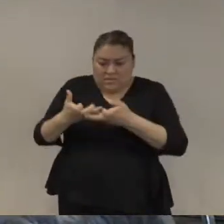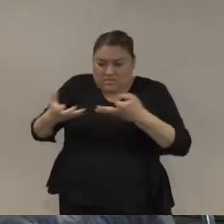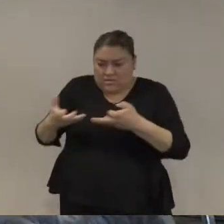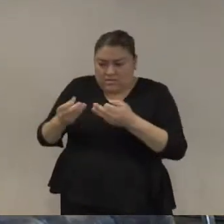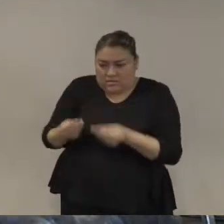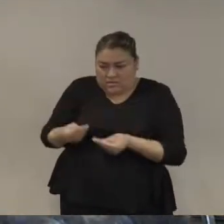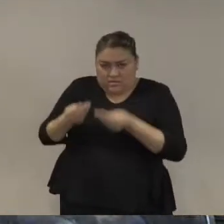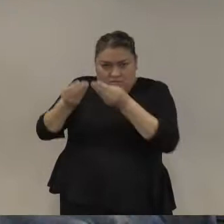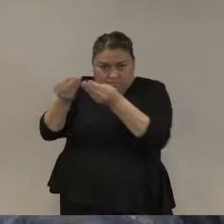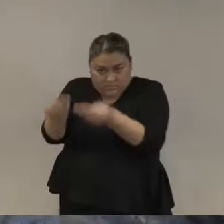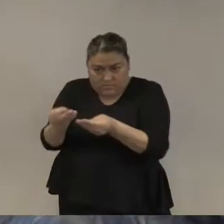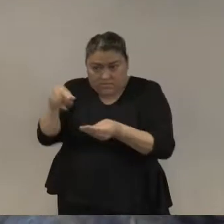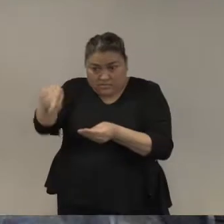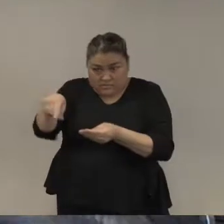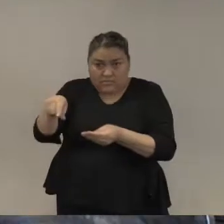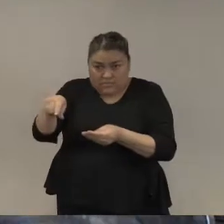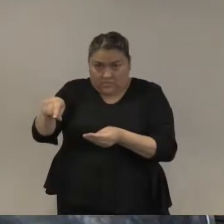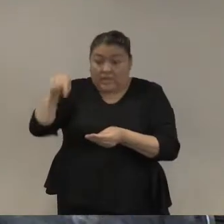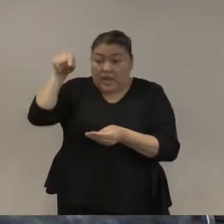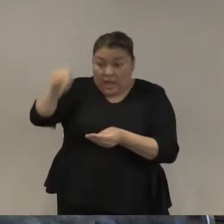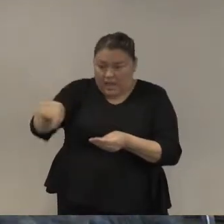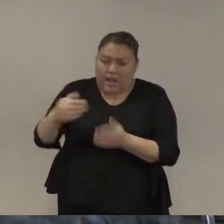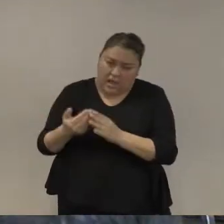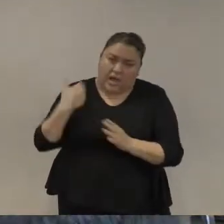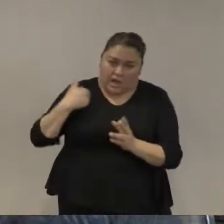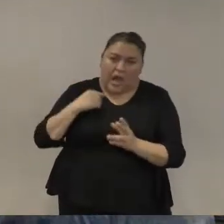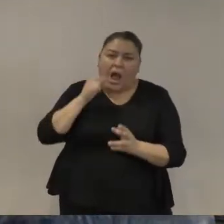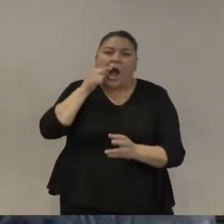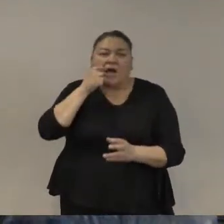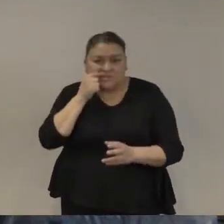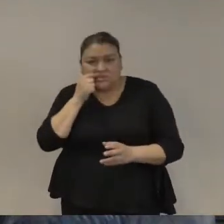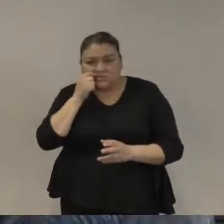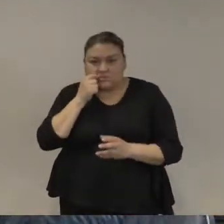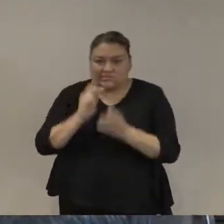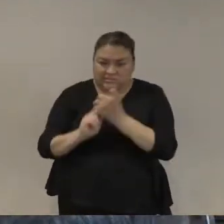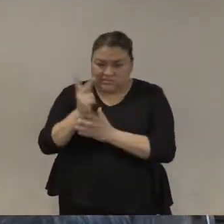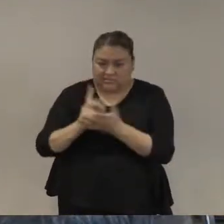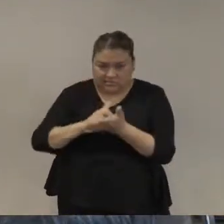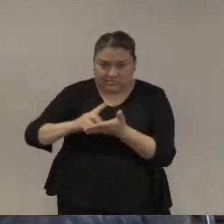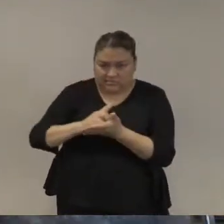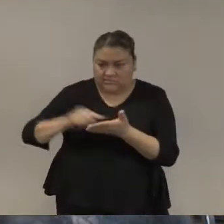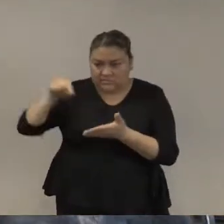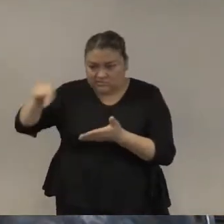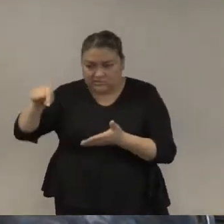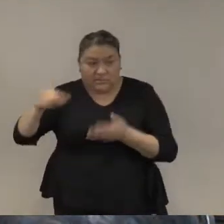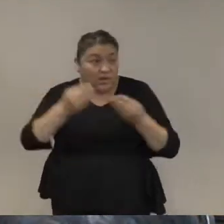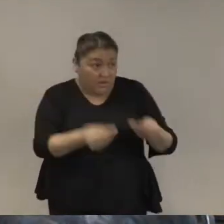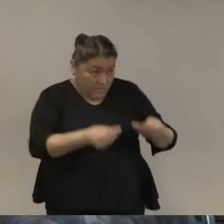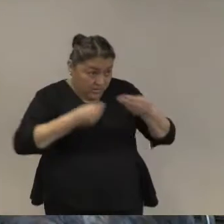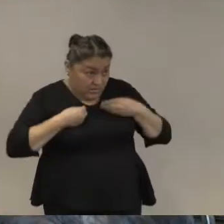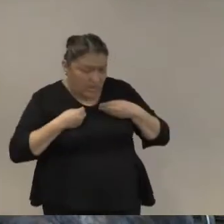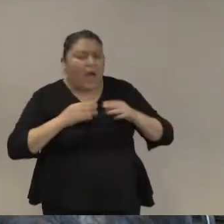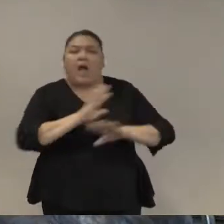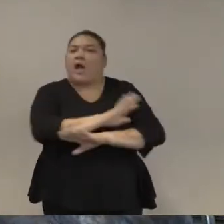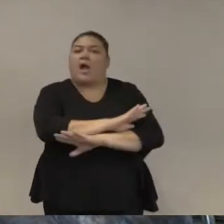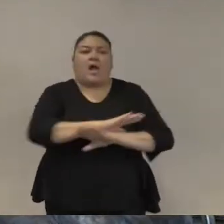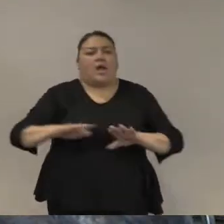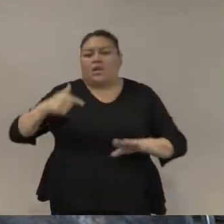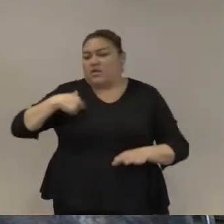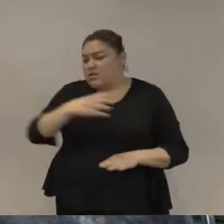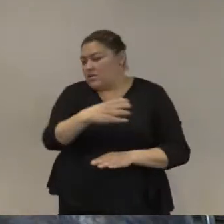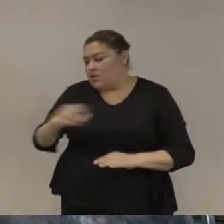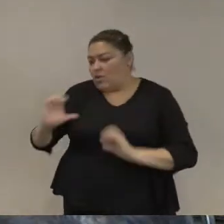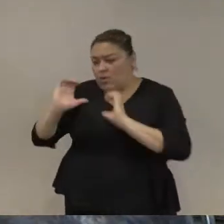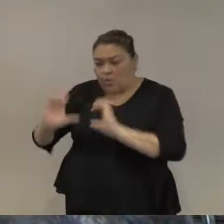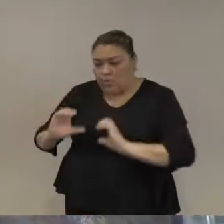un cultivador de coca eso reduce muchísimo la probabilidad de que sigue cultivando la coca porque tiene mucho más